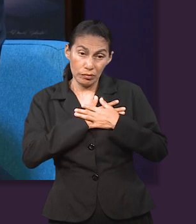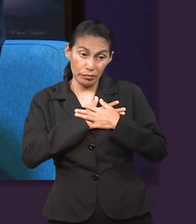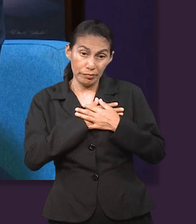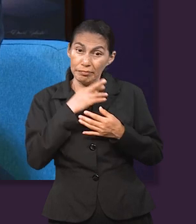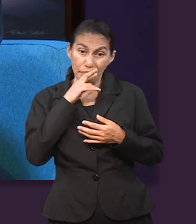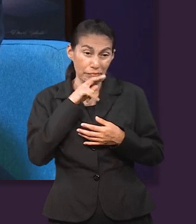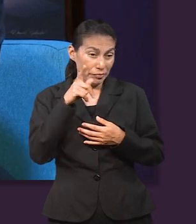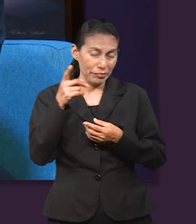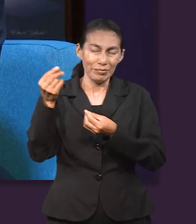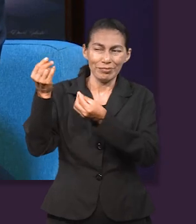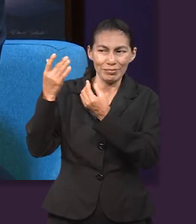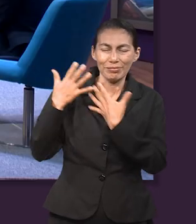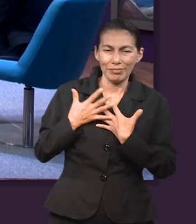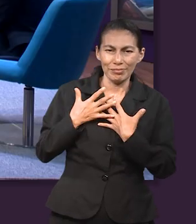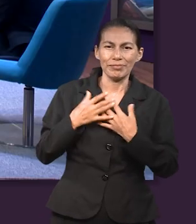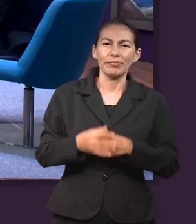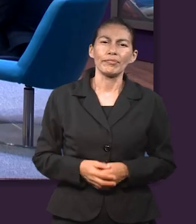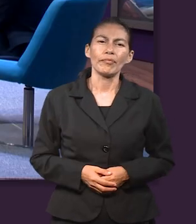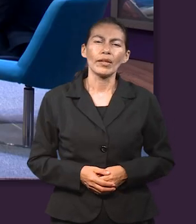desea lo mejor para nosotros.